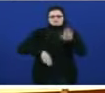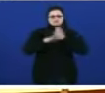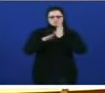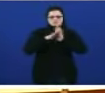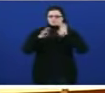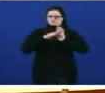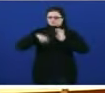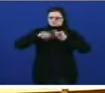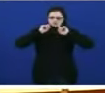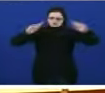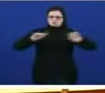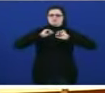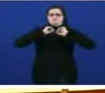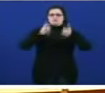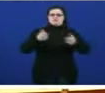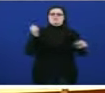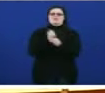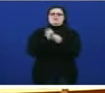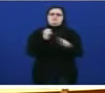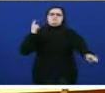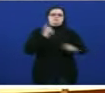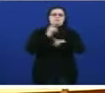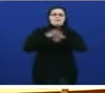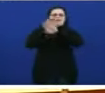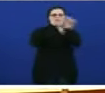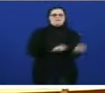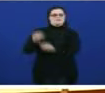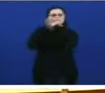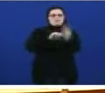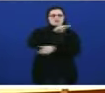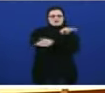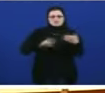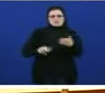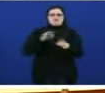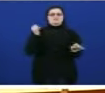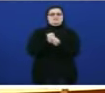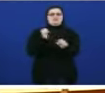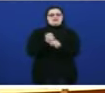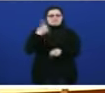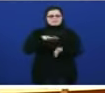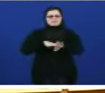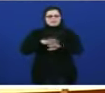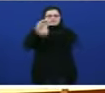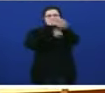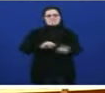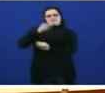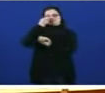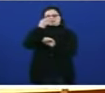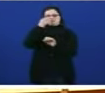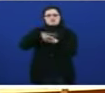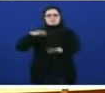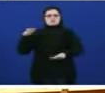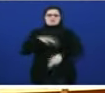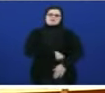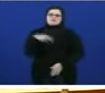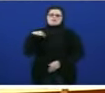comeza traballando desde oposición para defender o país e traballando desde oposición para defender os intereses da maioría social e